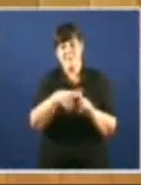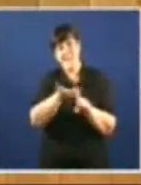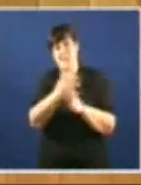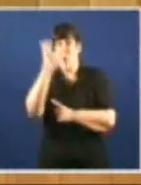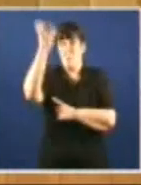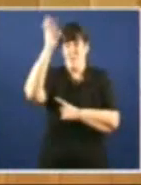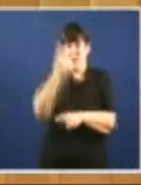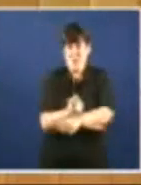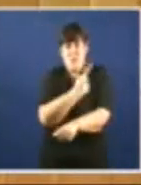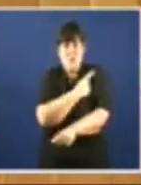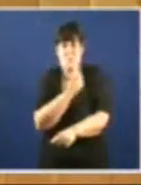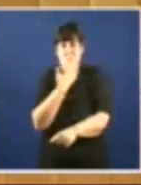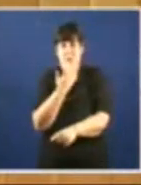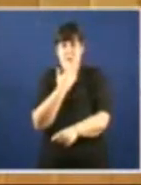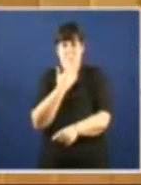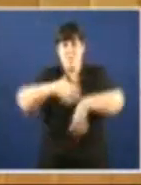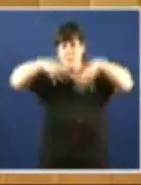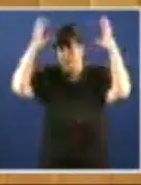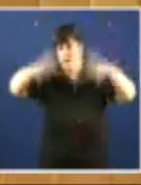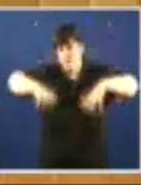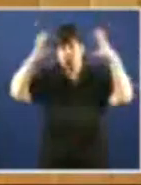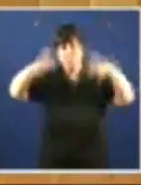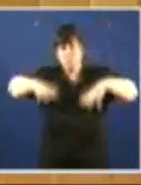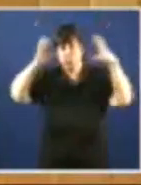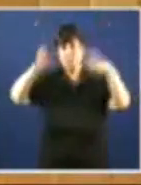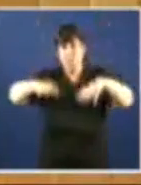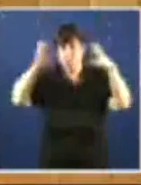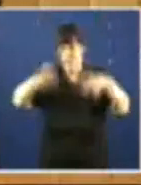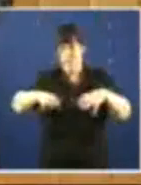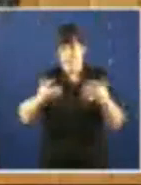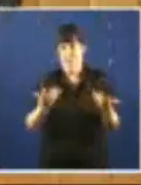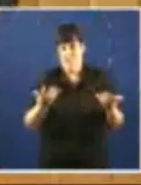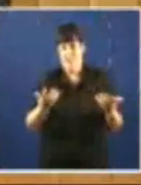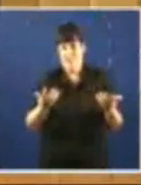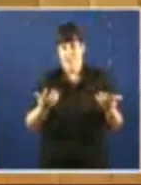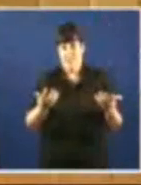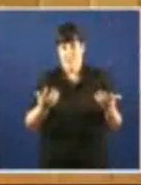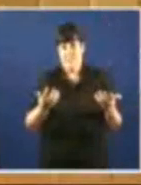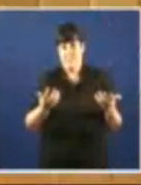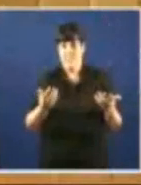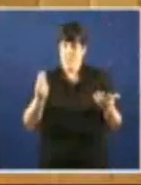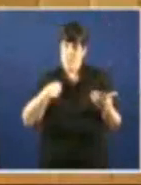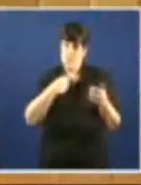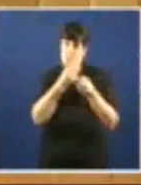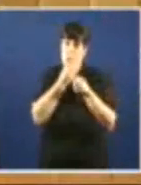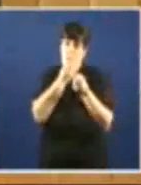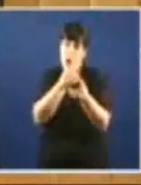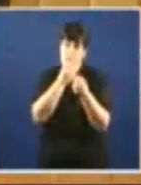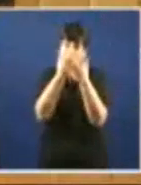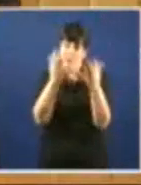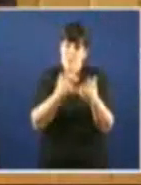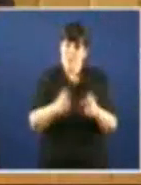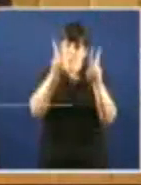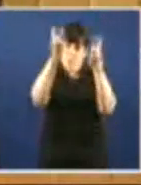Por exemplo, intensas e frecuentes precipitacións Tal como se prevén o cuarto informe de evaluación Do grupo intergubernamental Desperto sobre o cambio